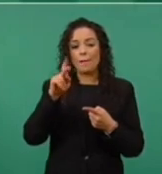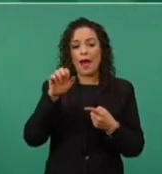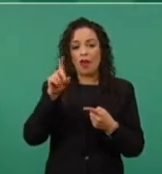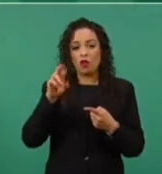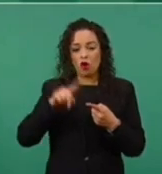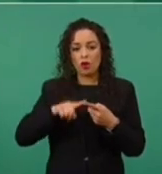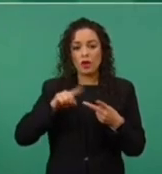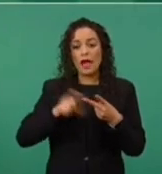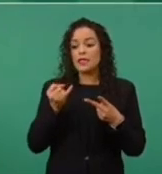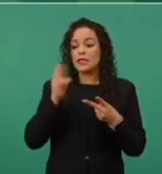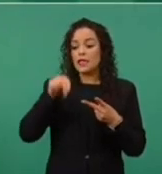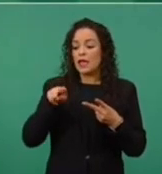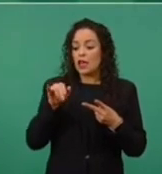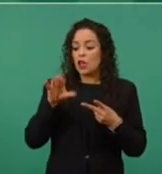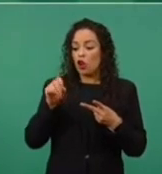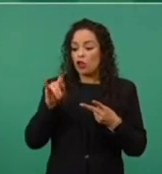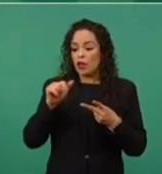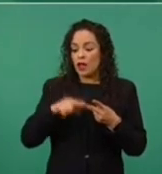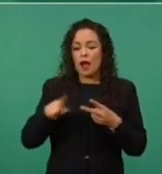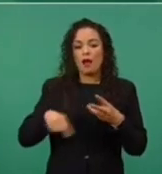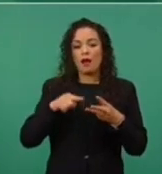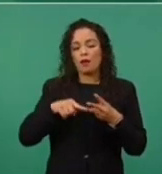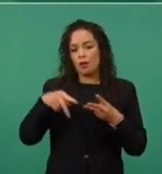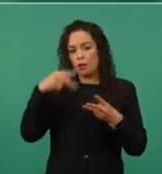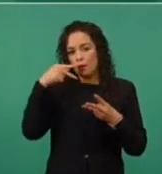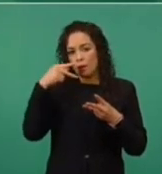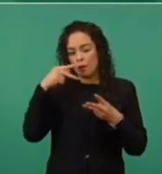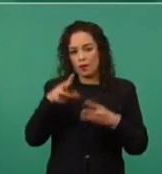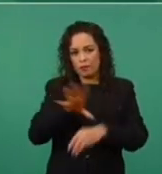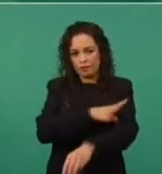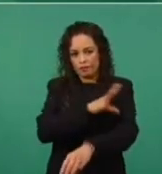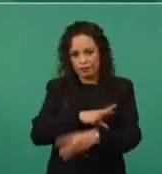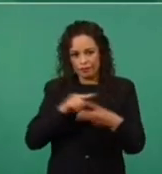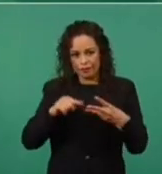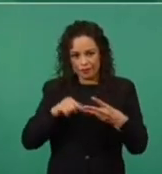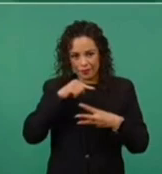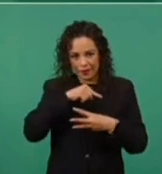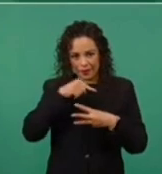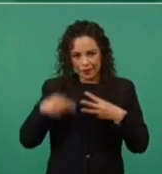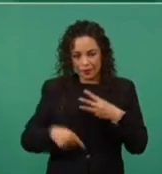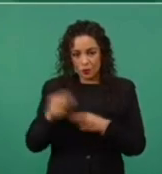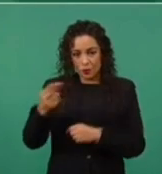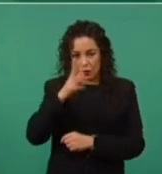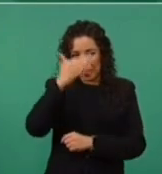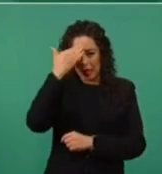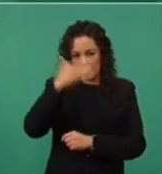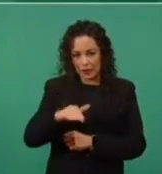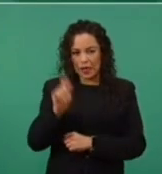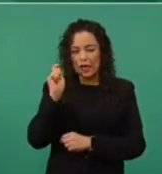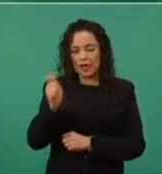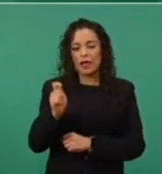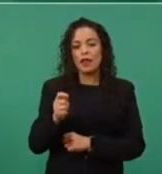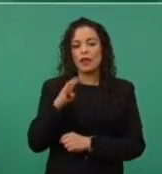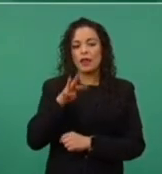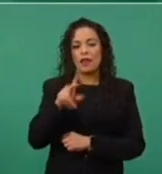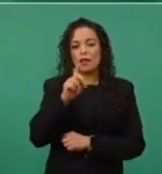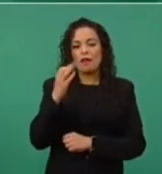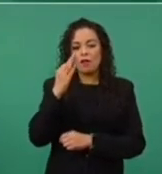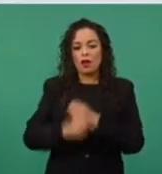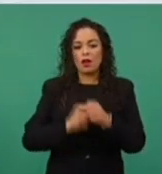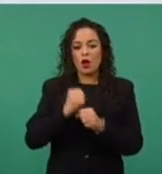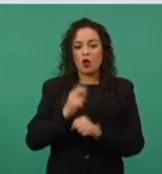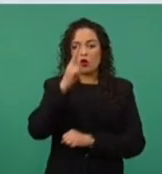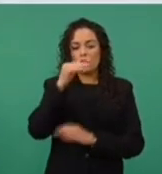nicotina y los cigarrillos electrónicos. Como ustedes conocen, el 19 de febrero de 2020 el